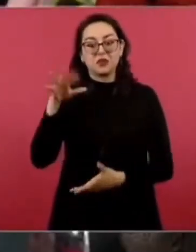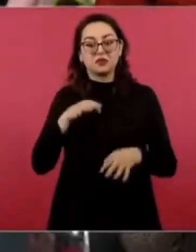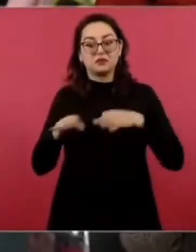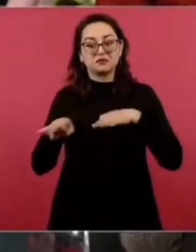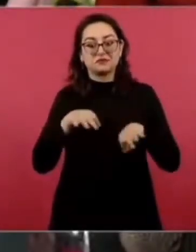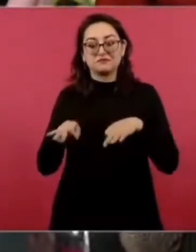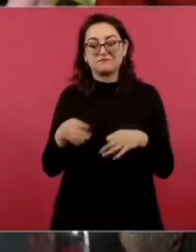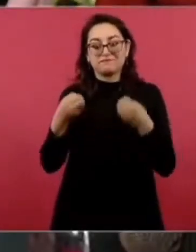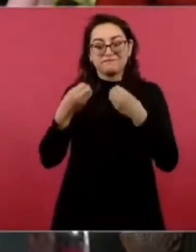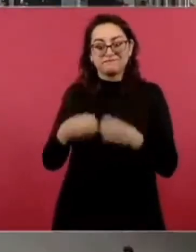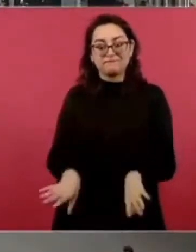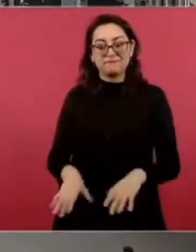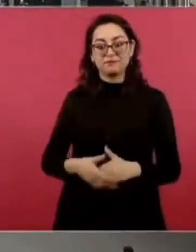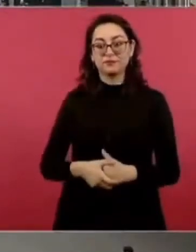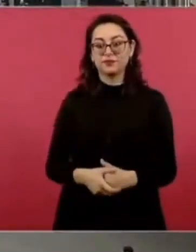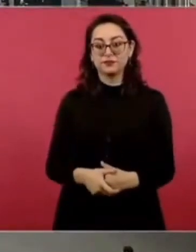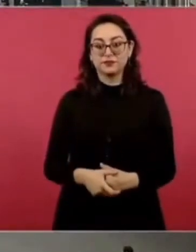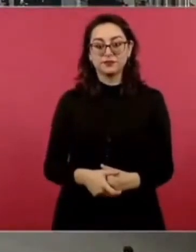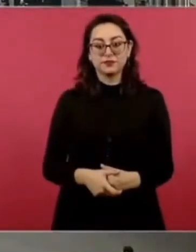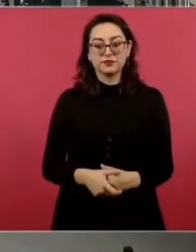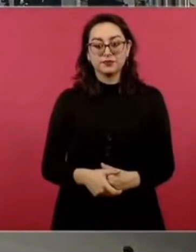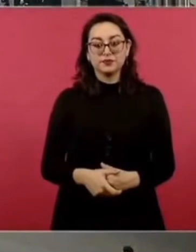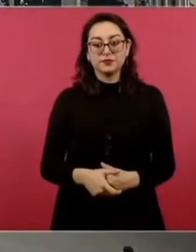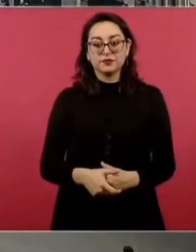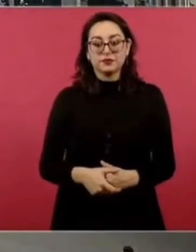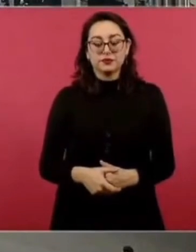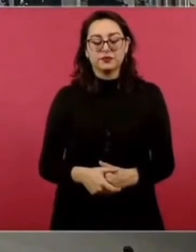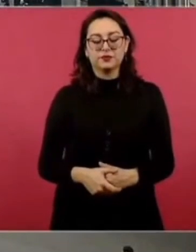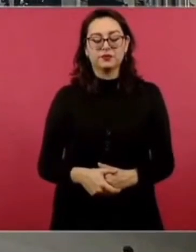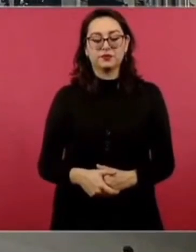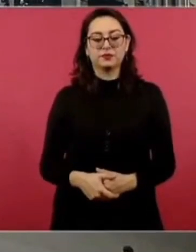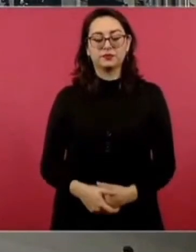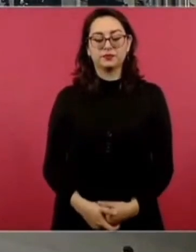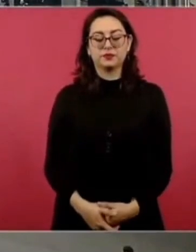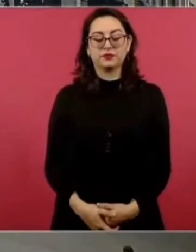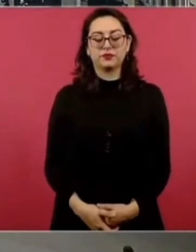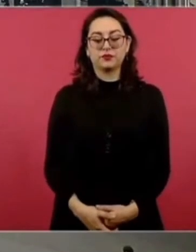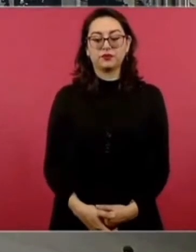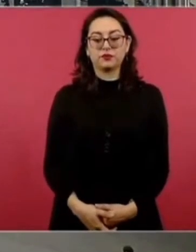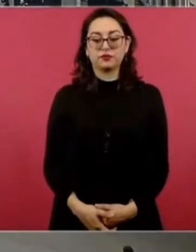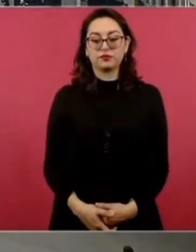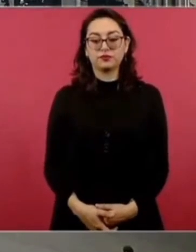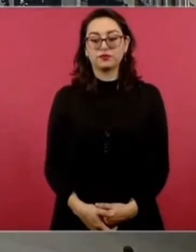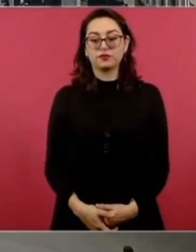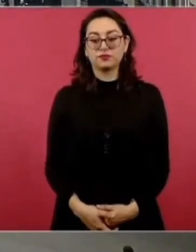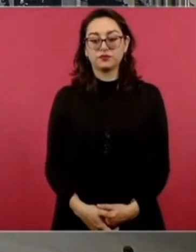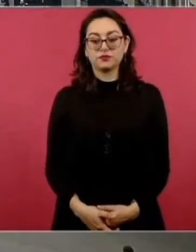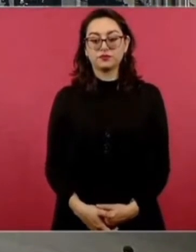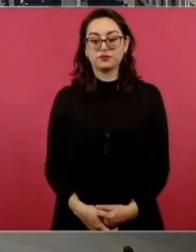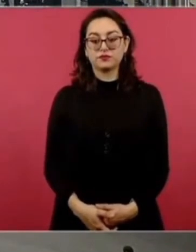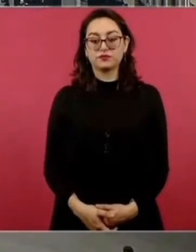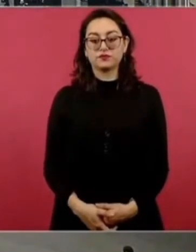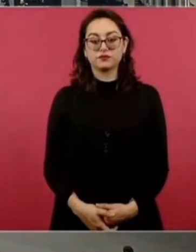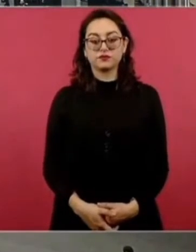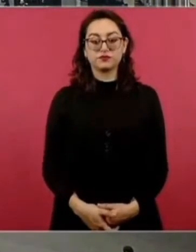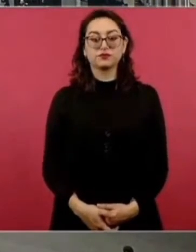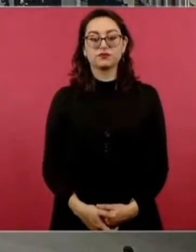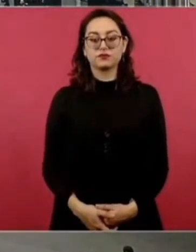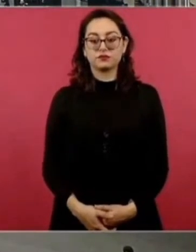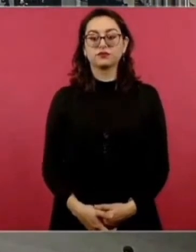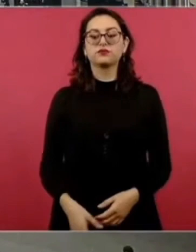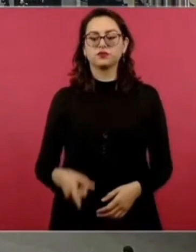industrial. Sí, estamos buscando la solución en beneficio de los trabajadores.